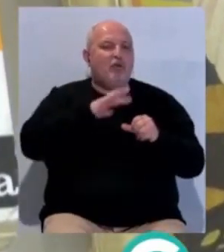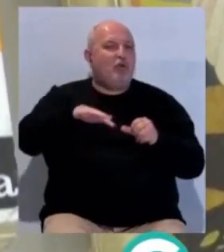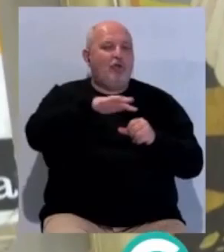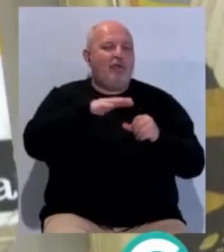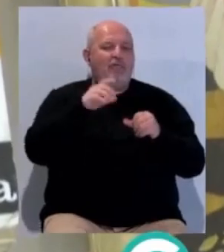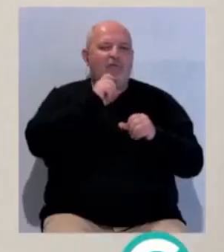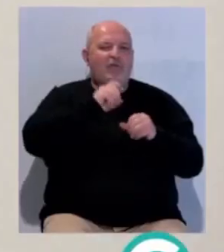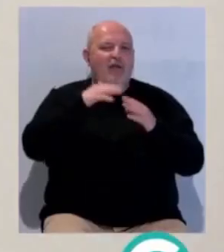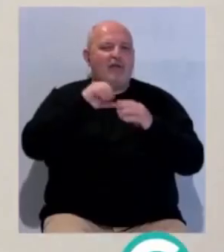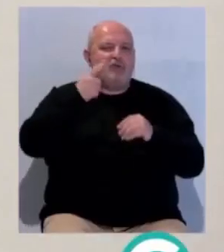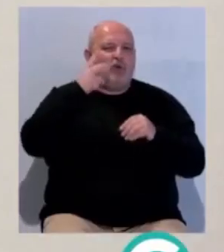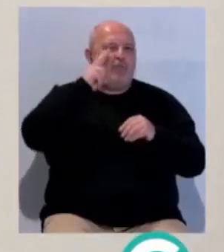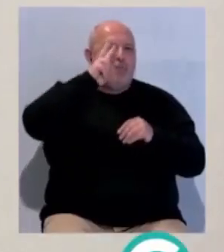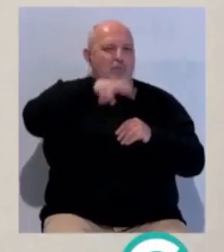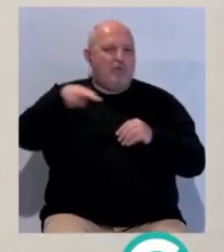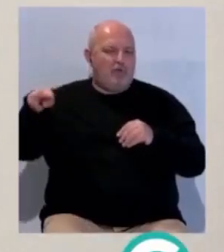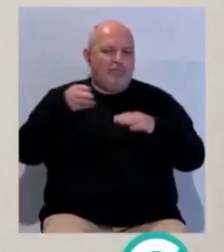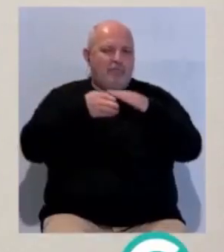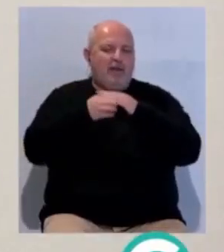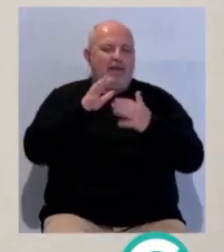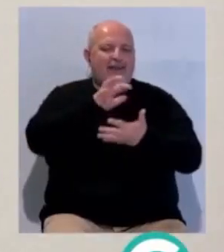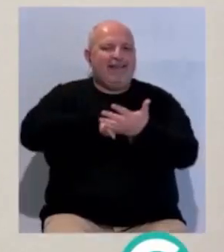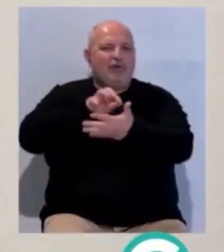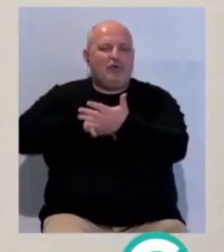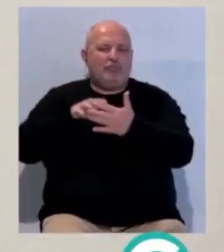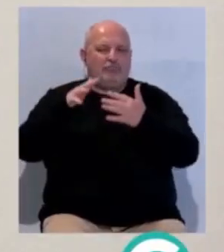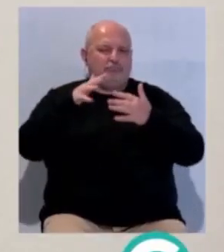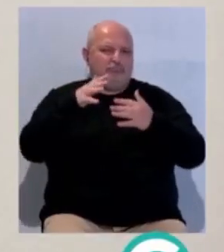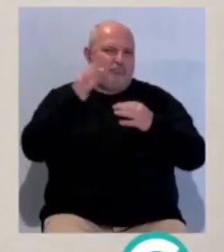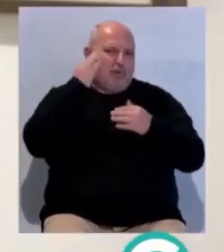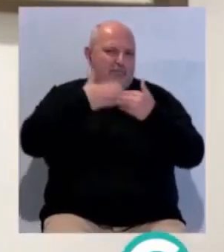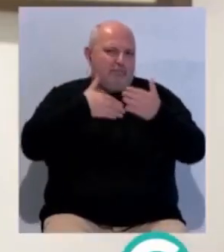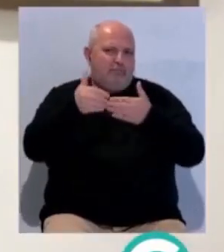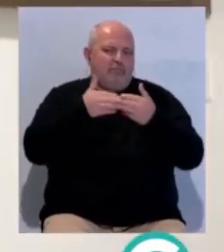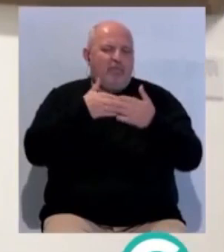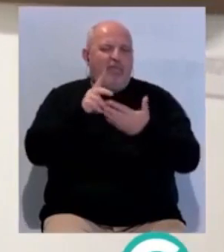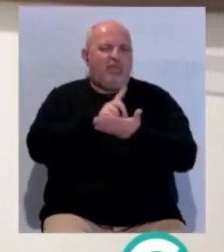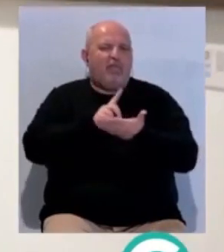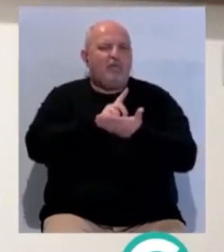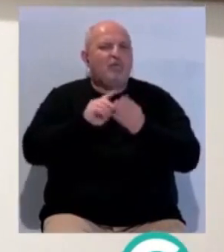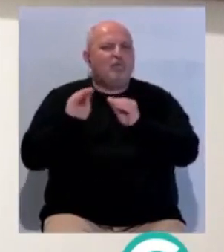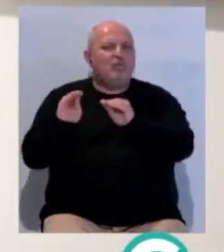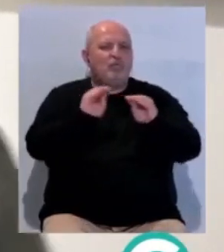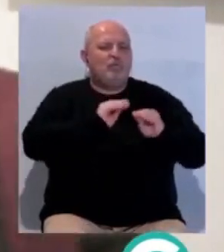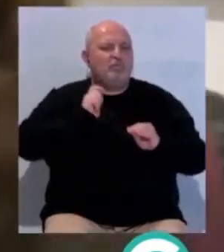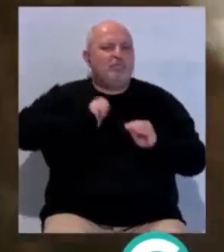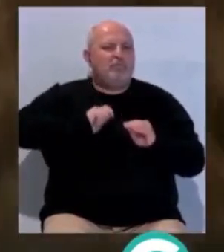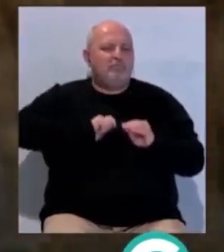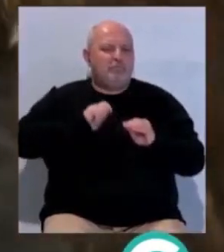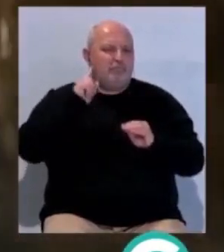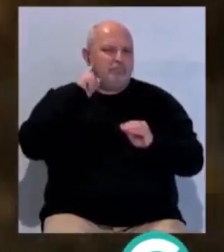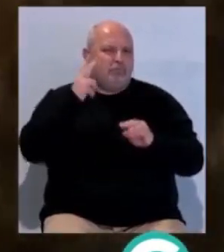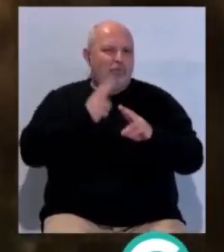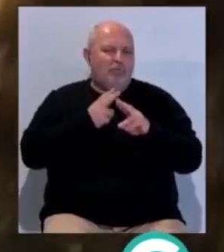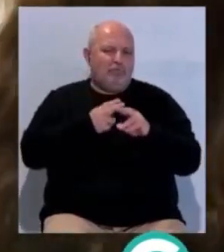Fundación Cajasol con la muestra Escrito por Mujeres, una exposición que da luz sobre los datos biográficos y profesionales de grandes